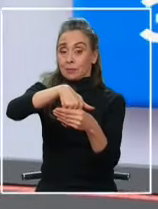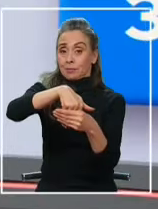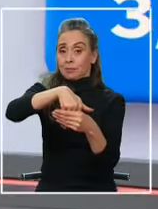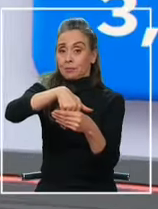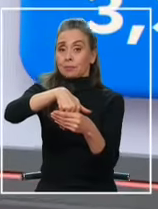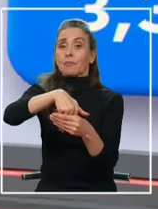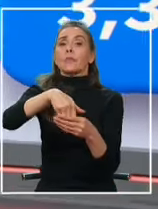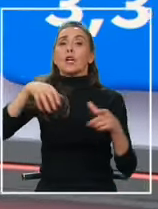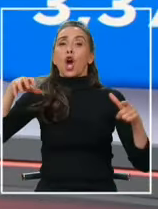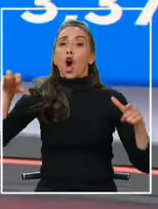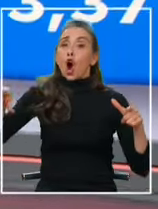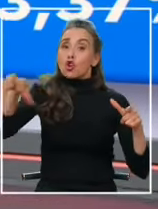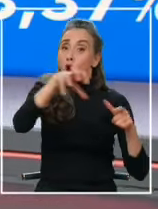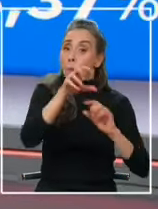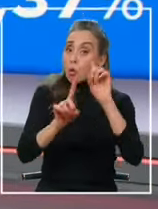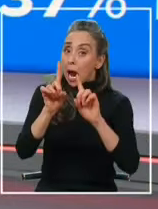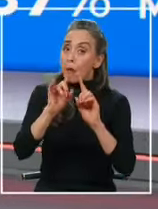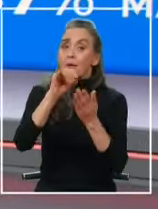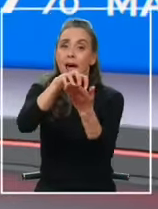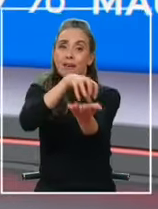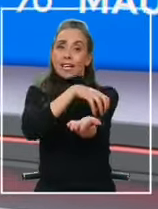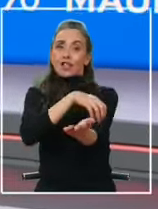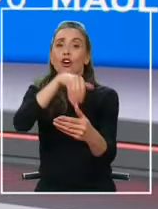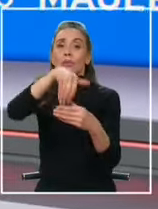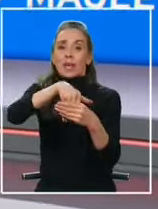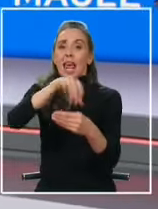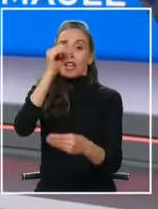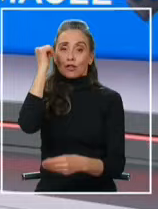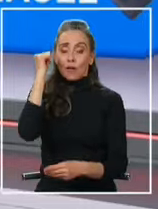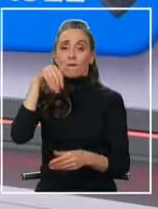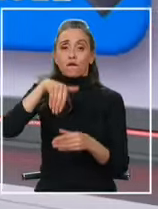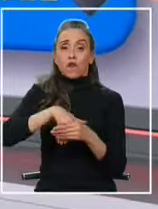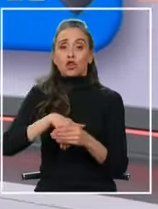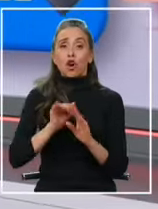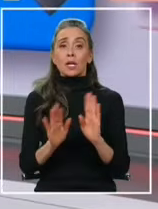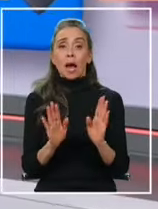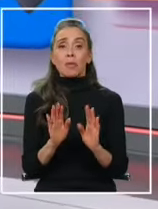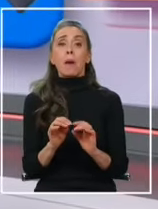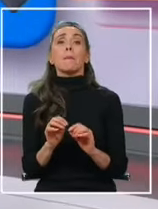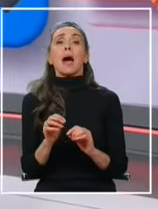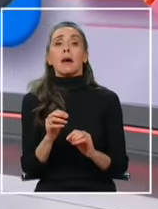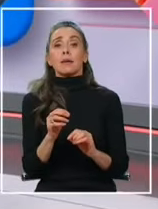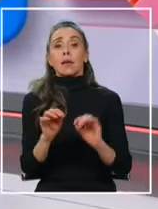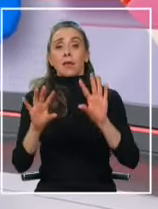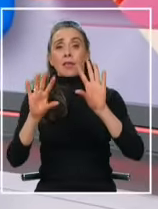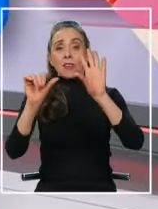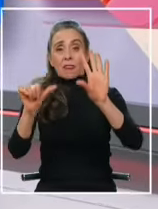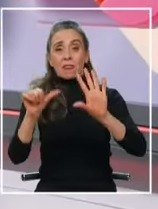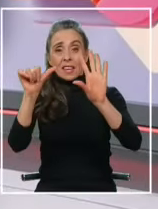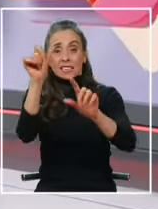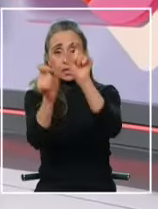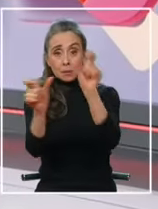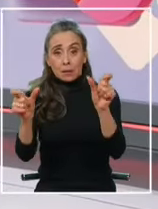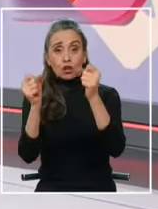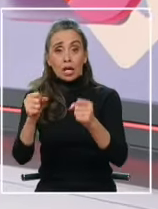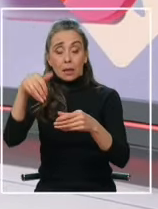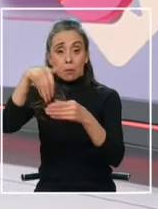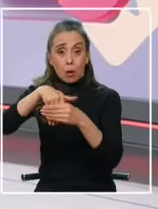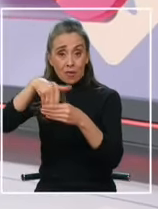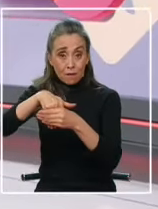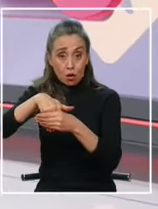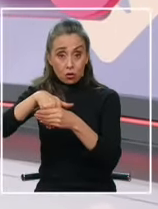los votantes de las comunas y regiones donde hubo elecciones. Es decir, votó solo uno de cada 16 electores